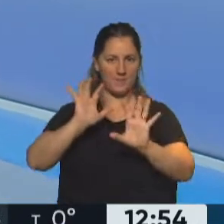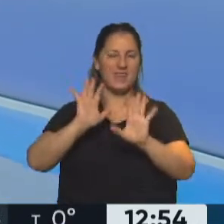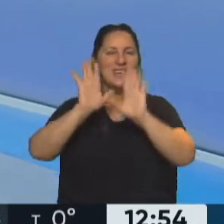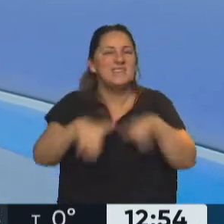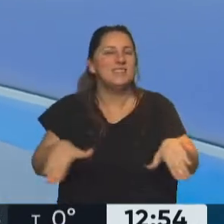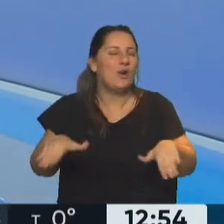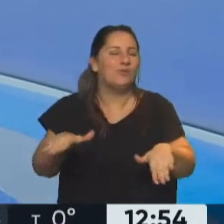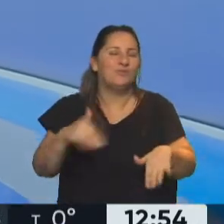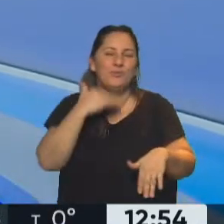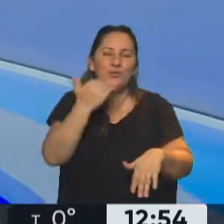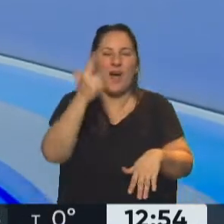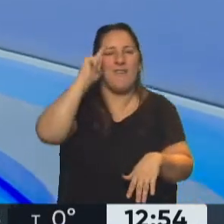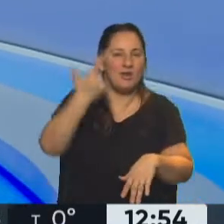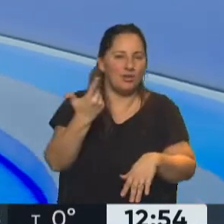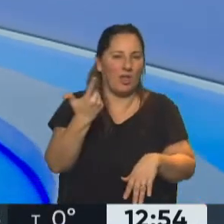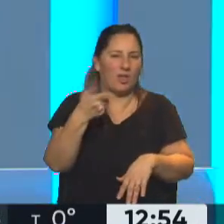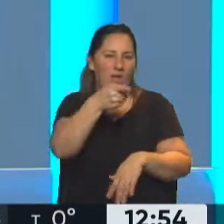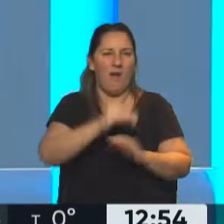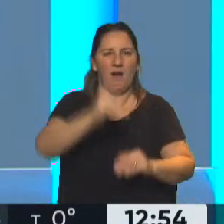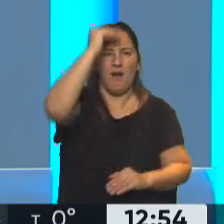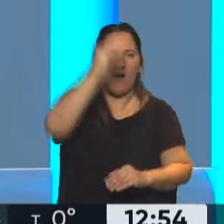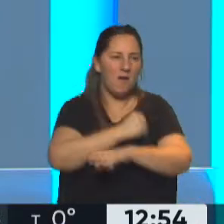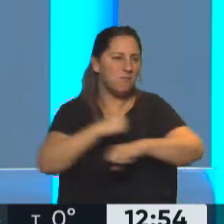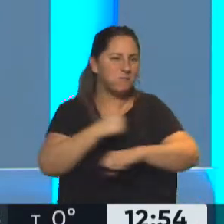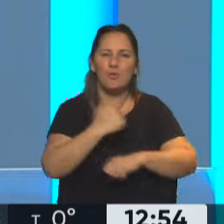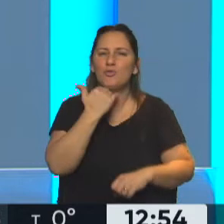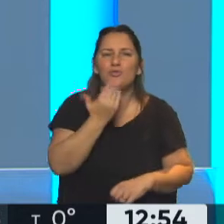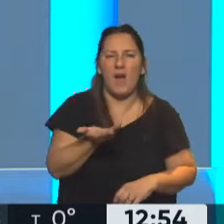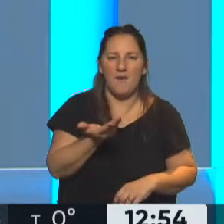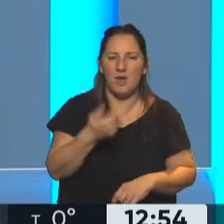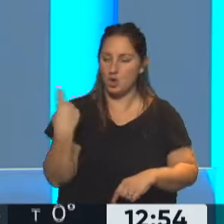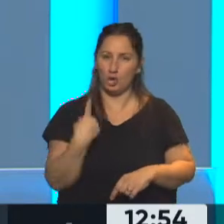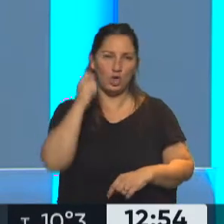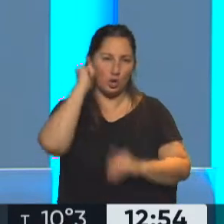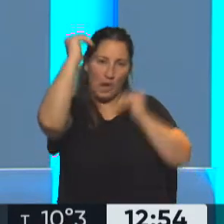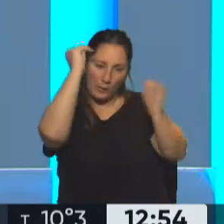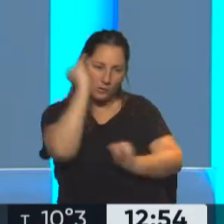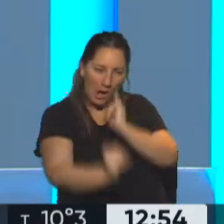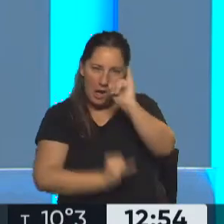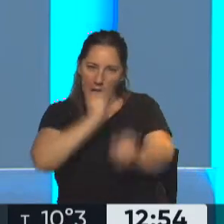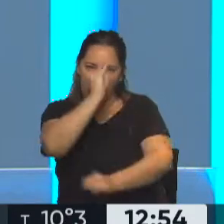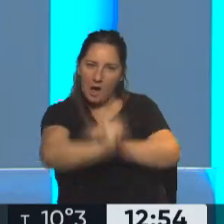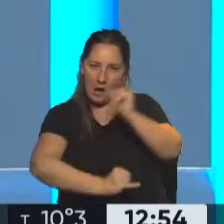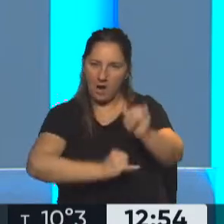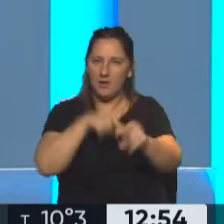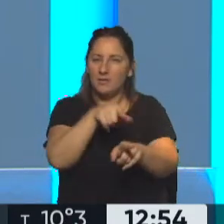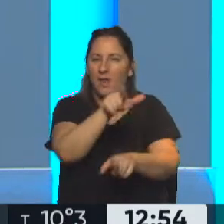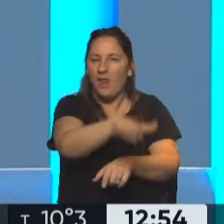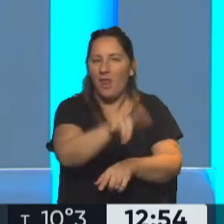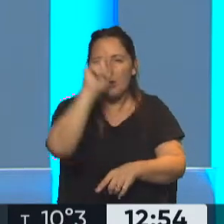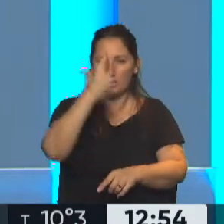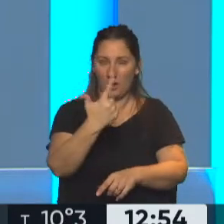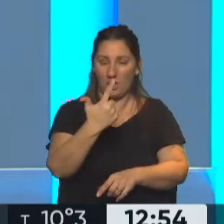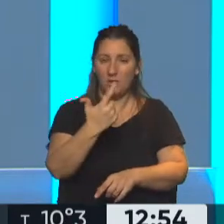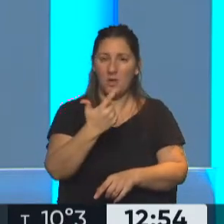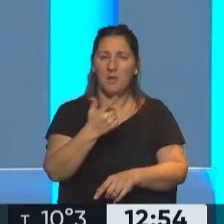no saben si un cuerpo es gordo, alto, flaco y demás, son todas las cosas que nosotros los adultos les vamos metiendo en la cabeza. Entonces empiezan a ver